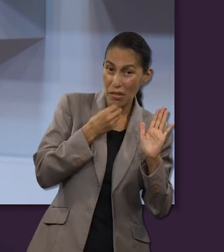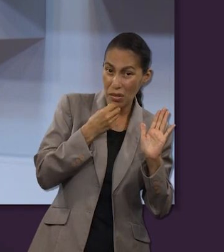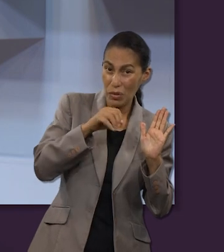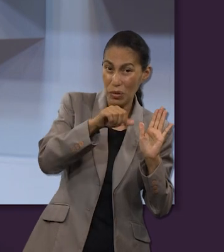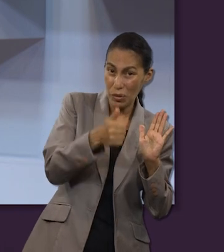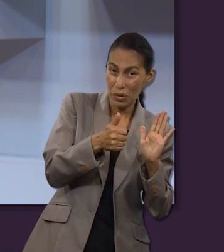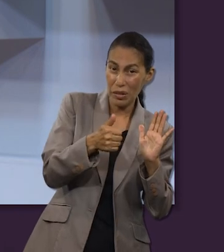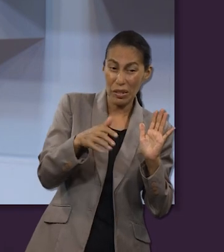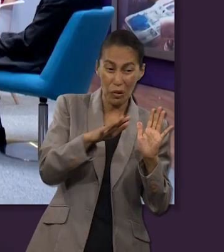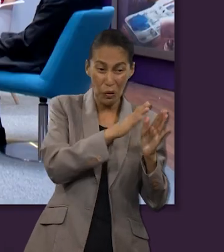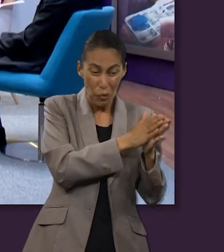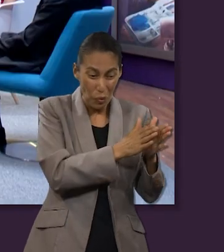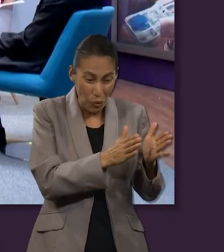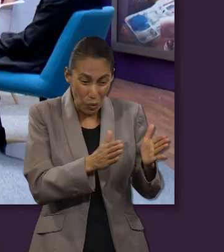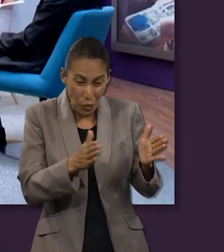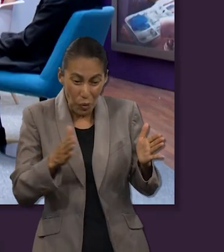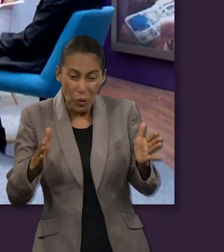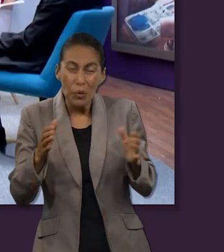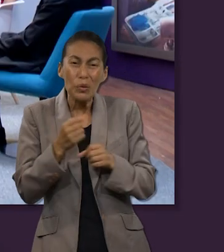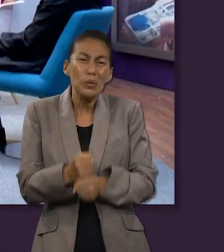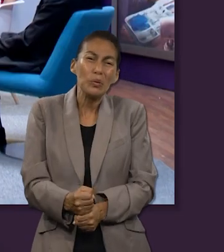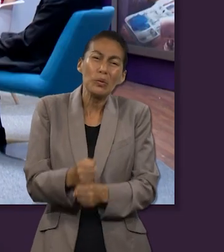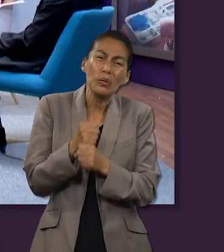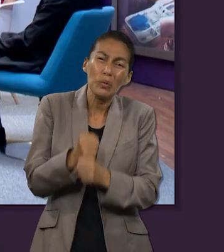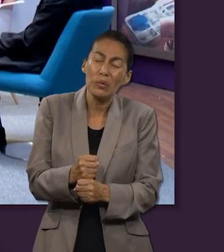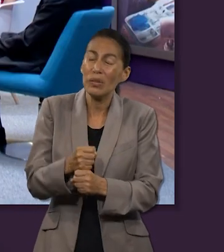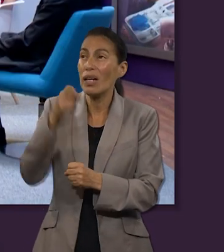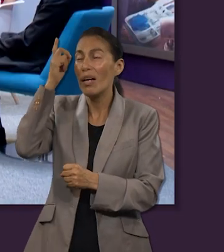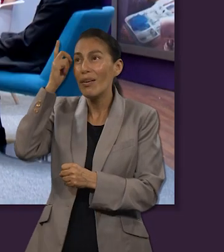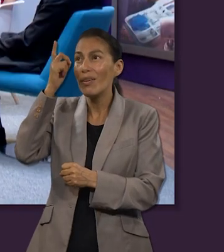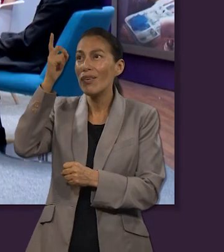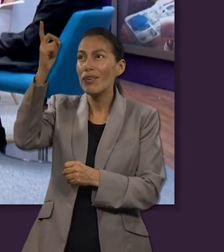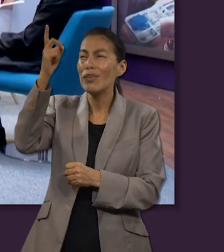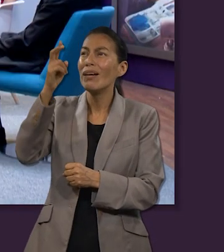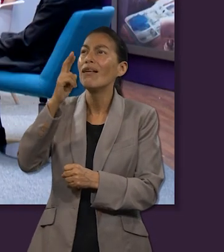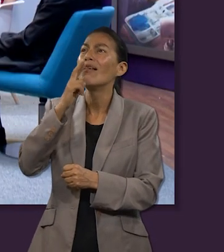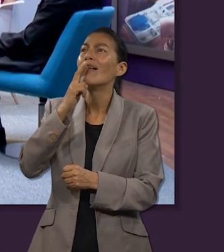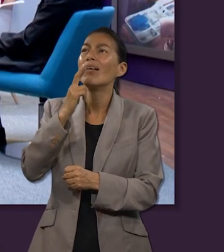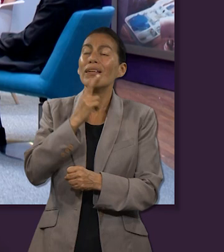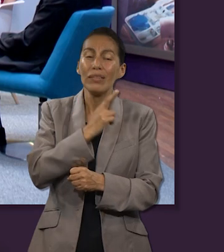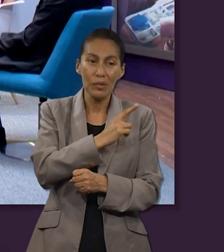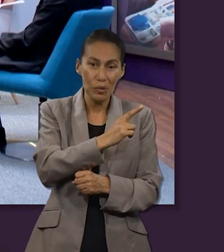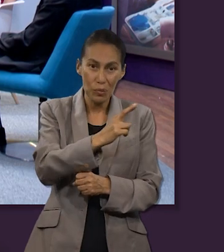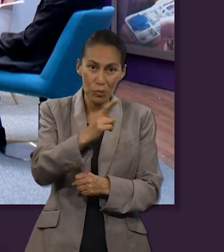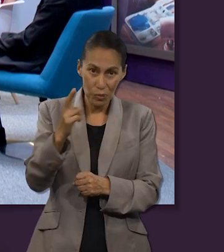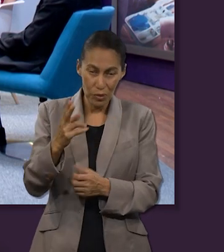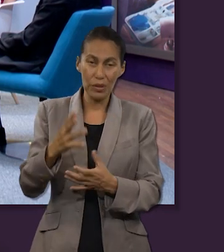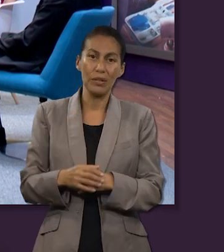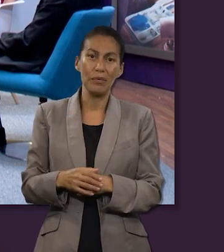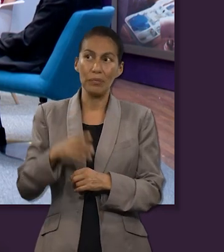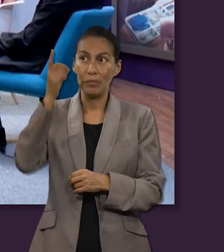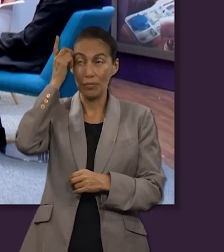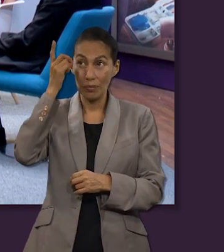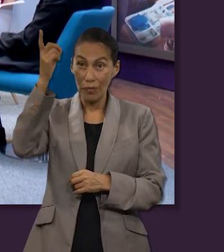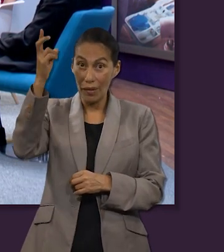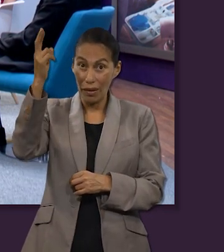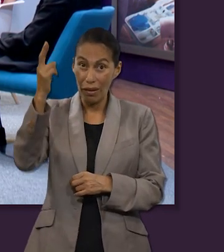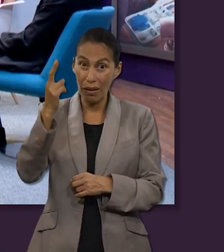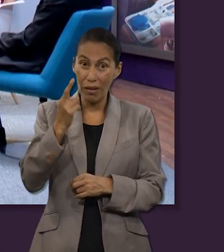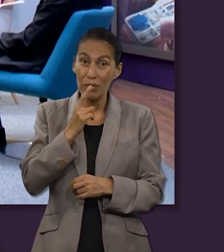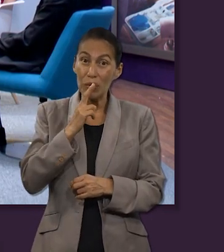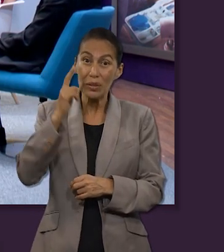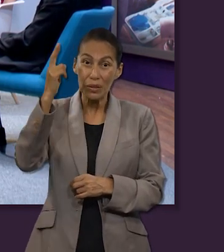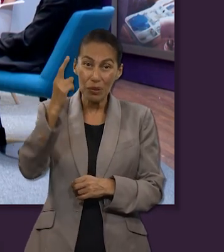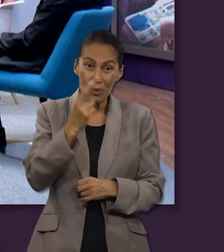Dios da una respuesta al sufrimiento de ellos y es una respuesta contundente